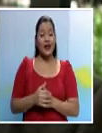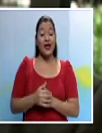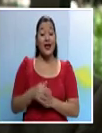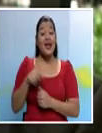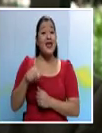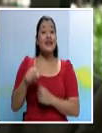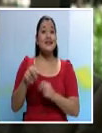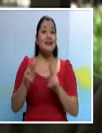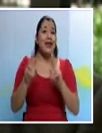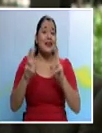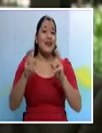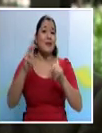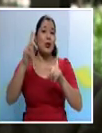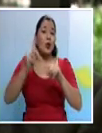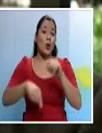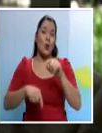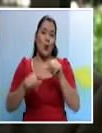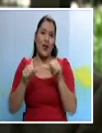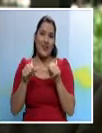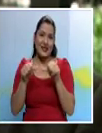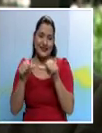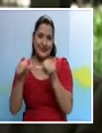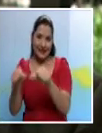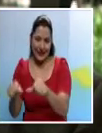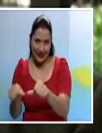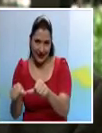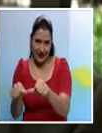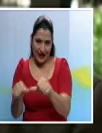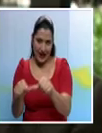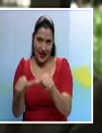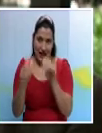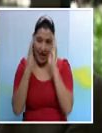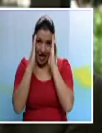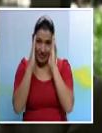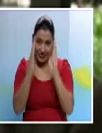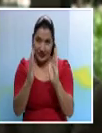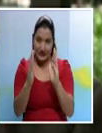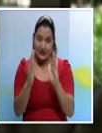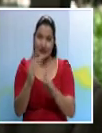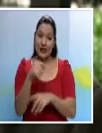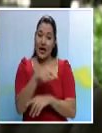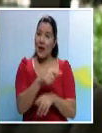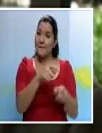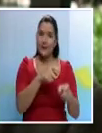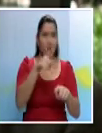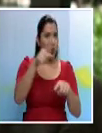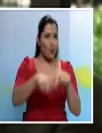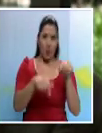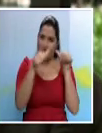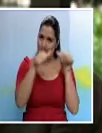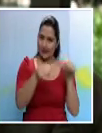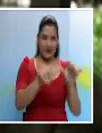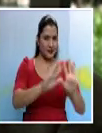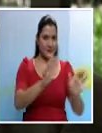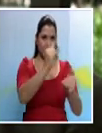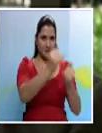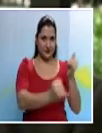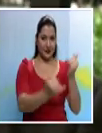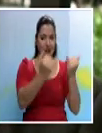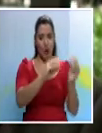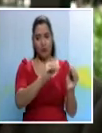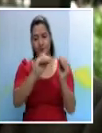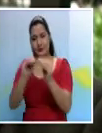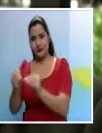asunto no podrá seguir siendo tratado por las instancias administrativas o académico